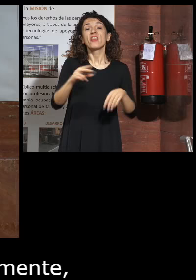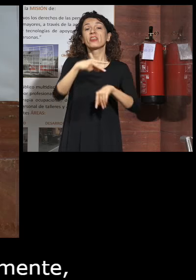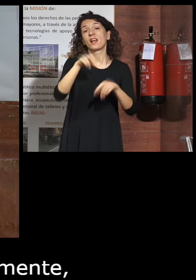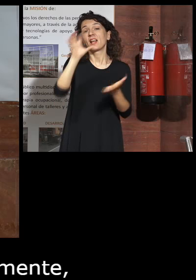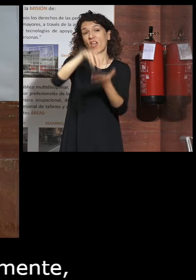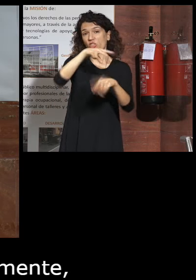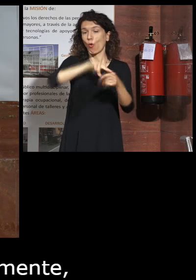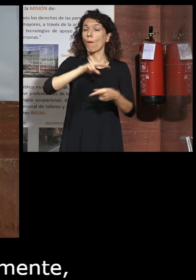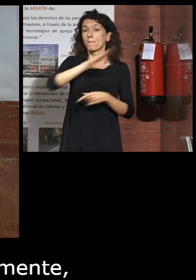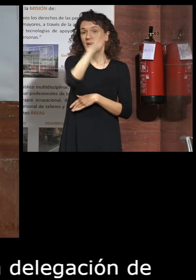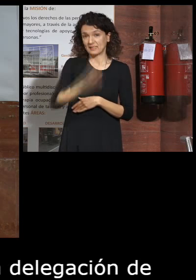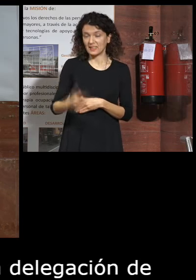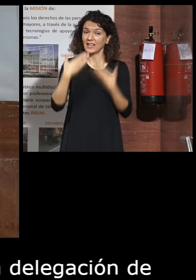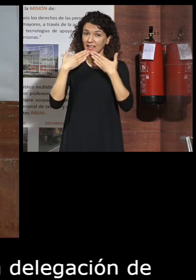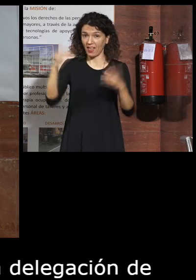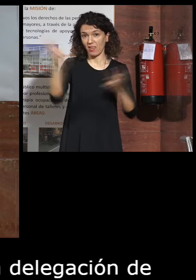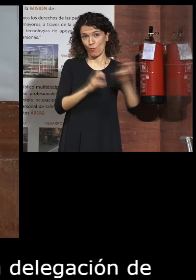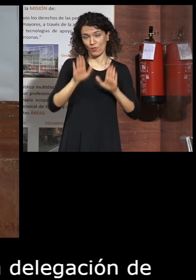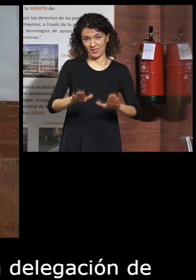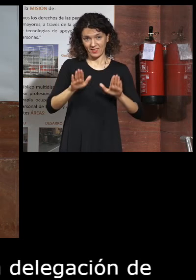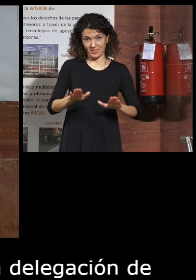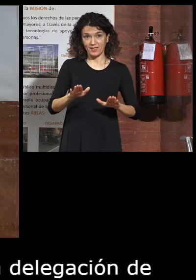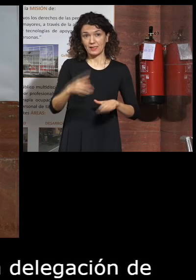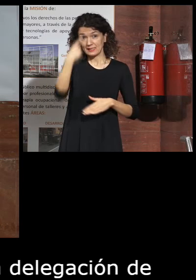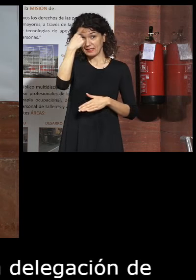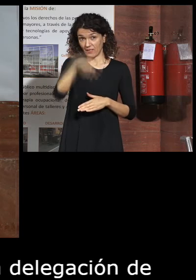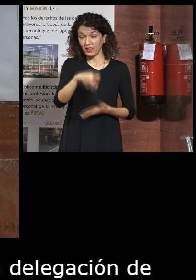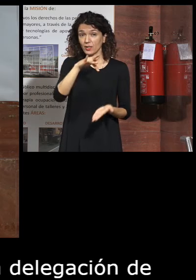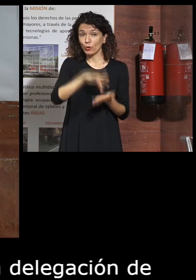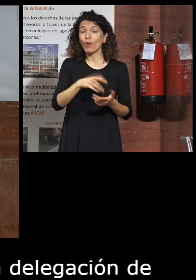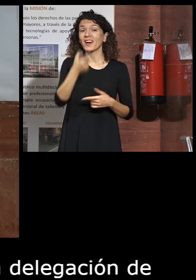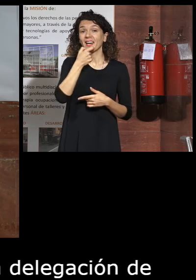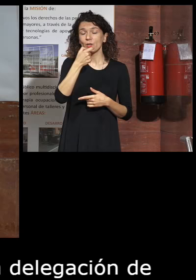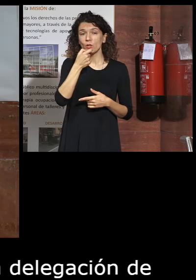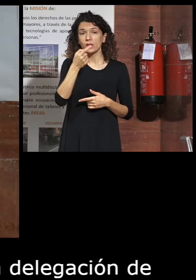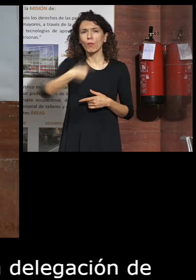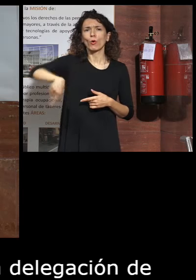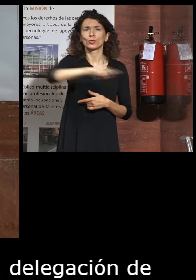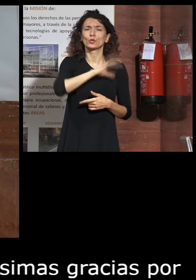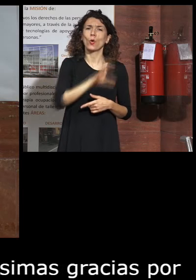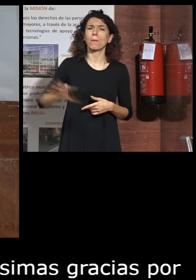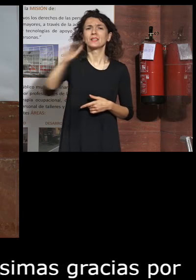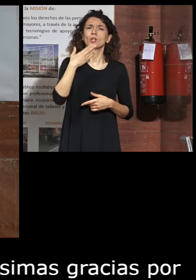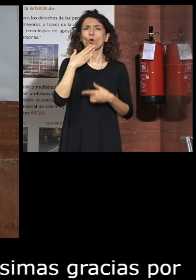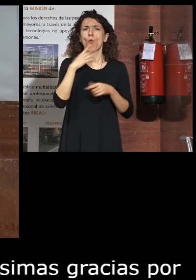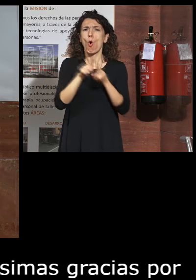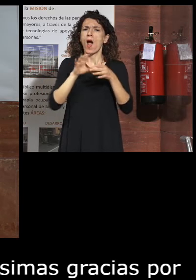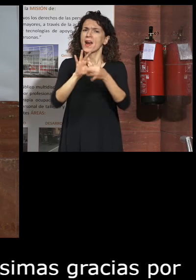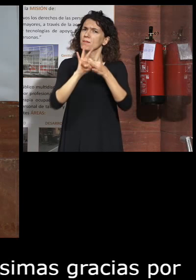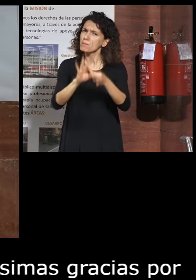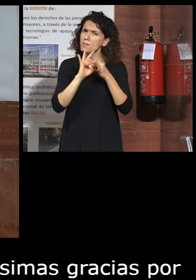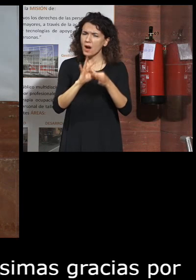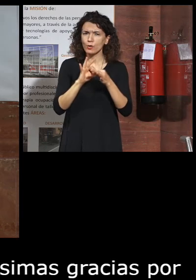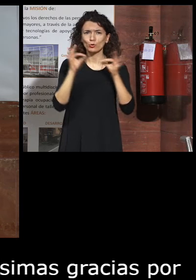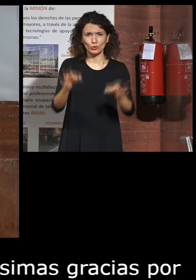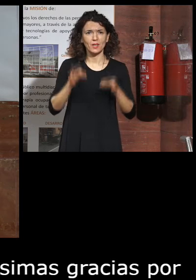brasileira. Muchísimas gracias por estar aquí. Sabéis, como en el caso del Reino Unido, que sois países hermanos, países fraternales,